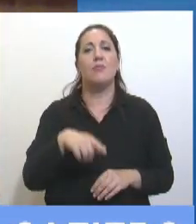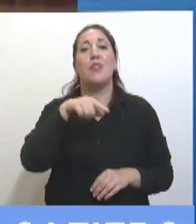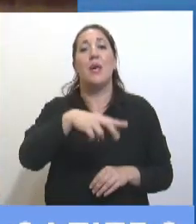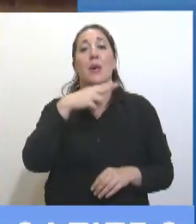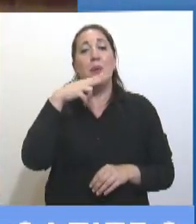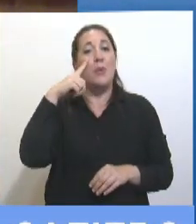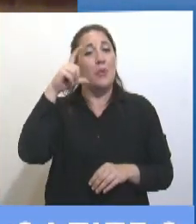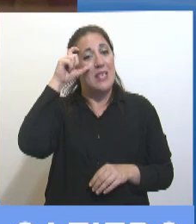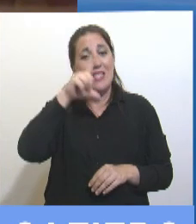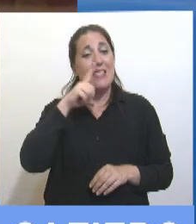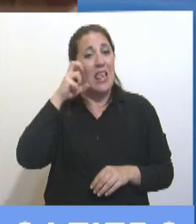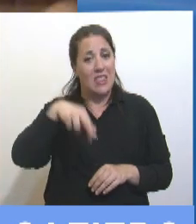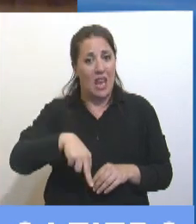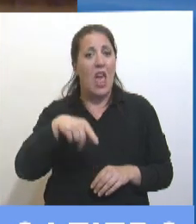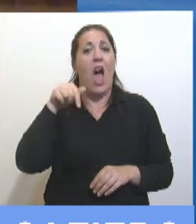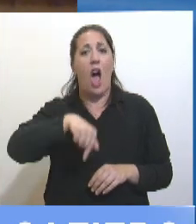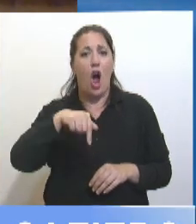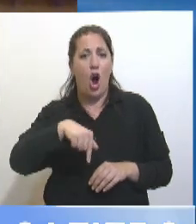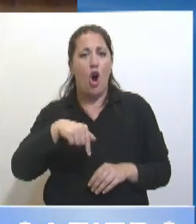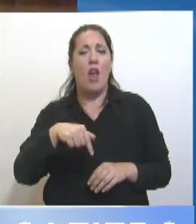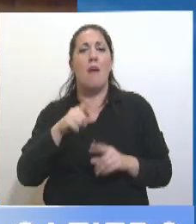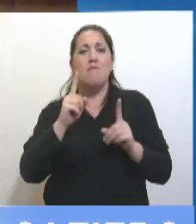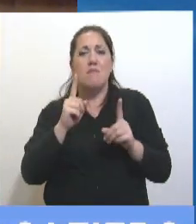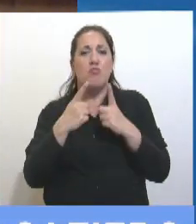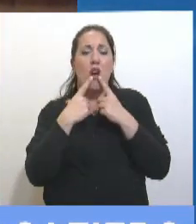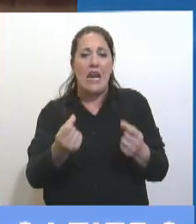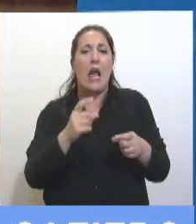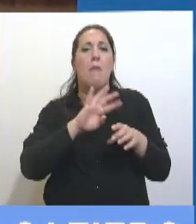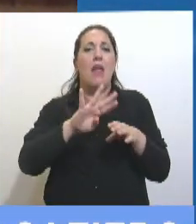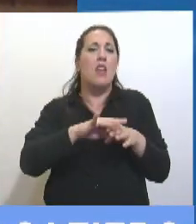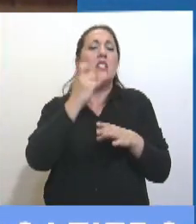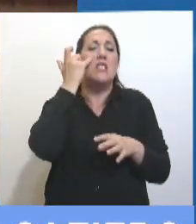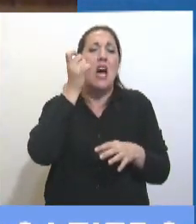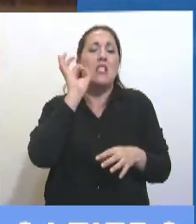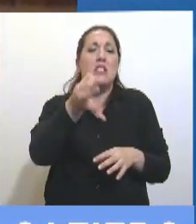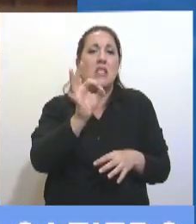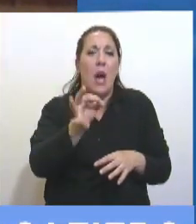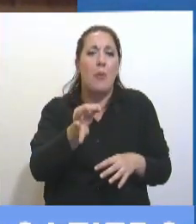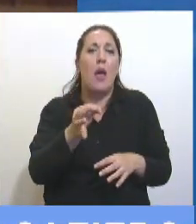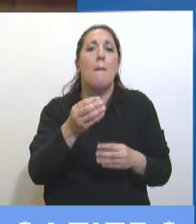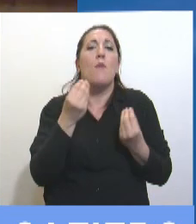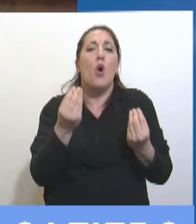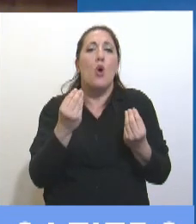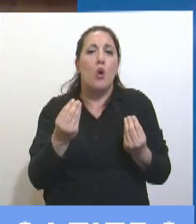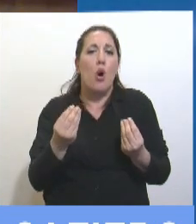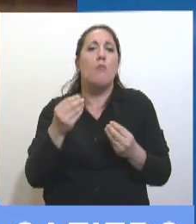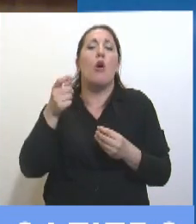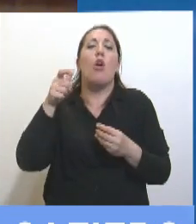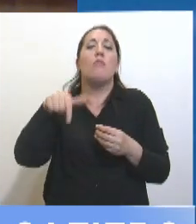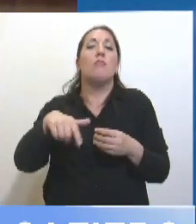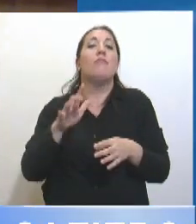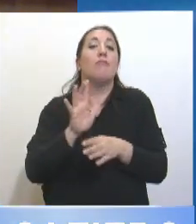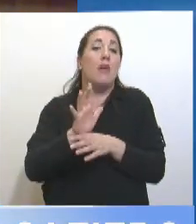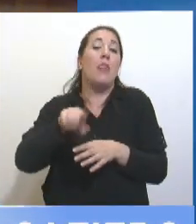Vicentín, ahora son acreedores del Estado argentino. Y ya sabemos cómo terminan los acreedores del Estado argentino,